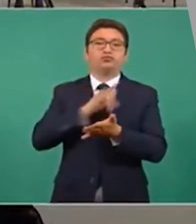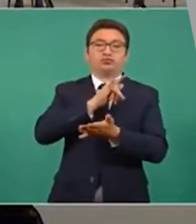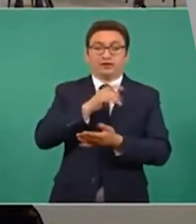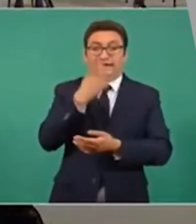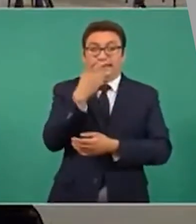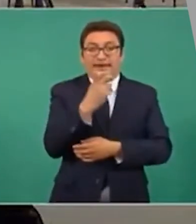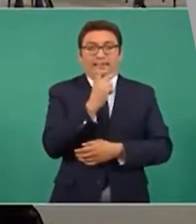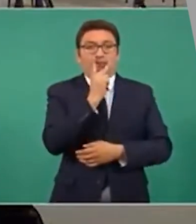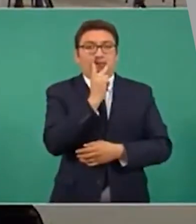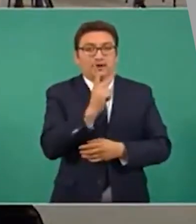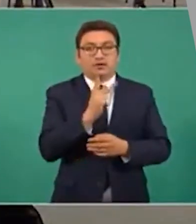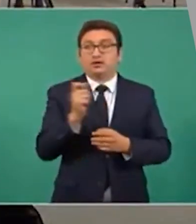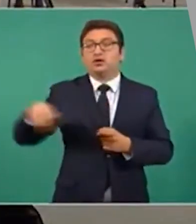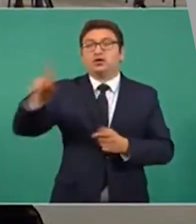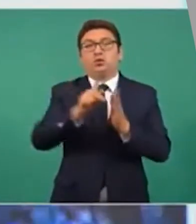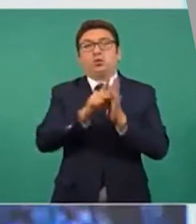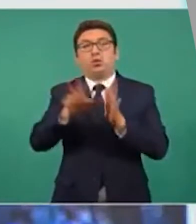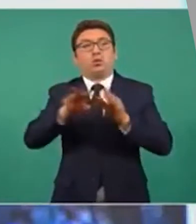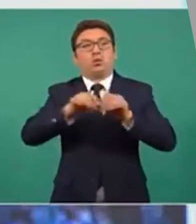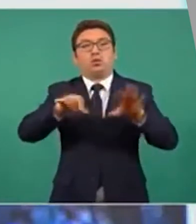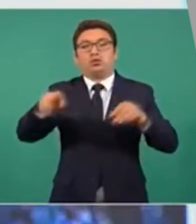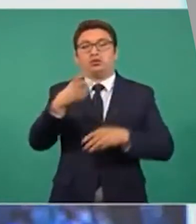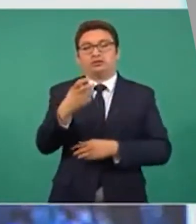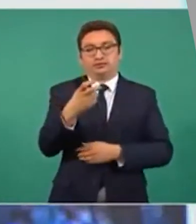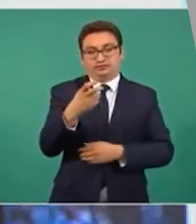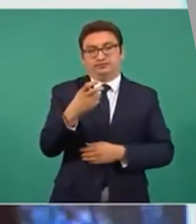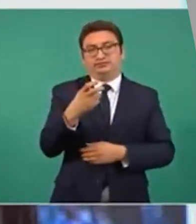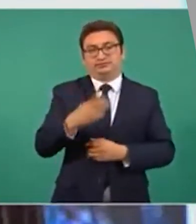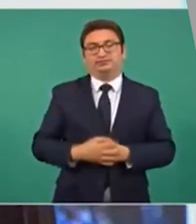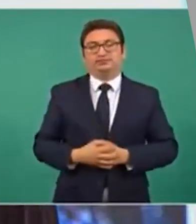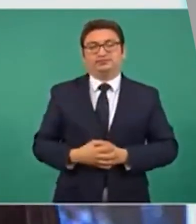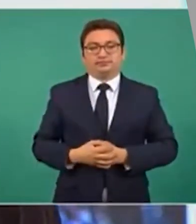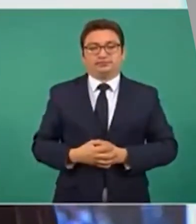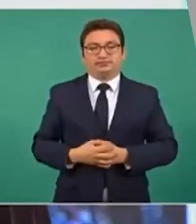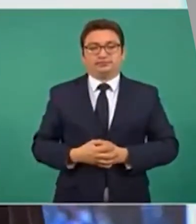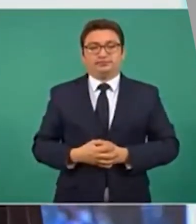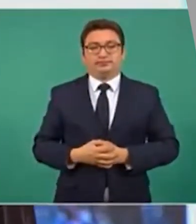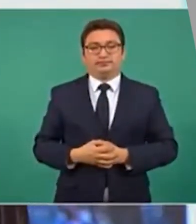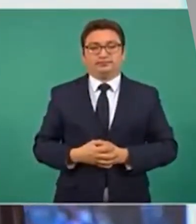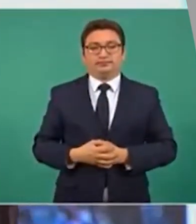ahí lo copiaron los tecnócratas mexicanos y los medios de comunicación.